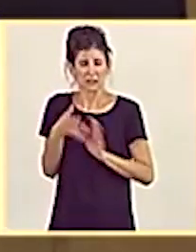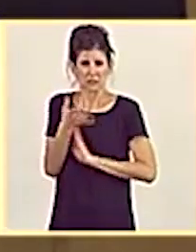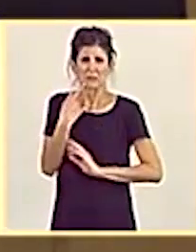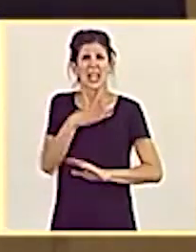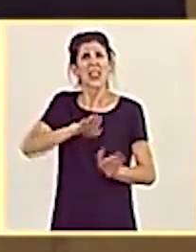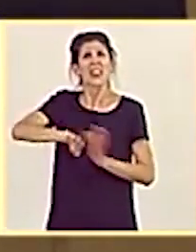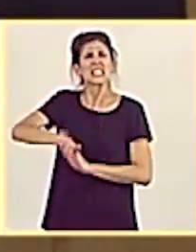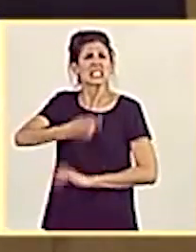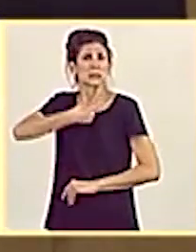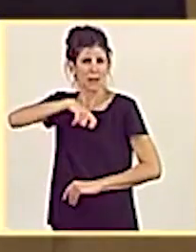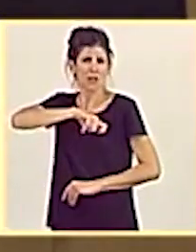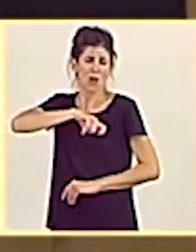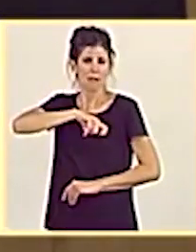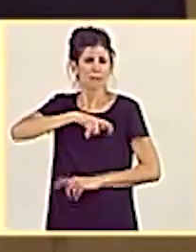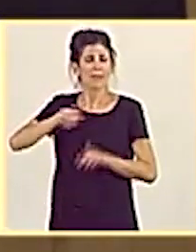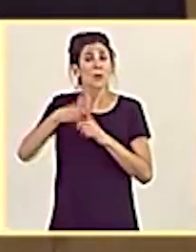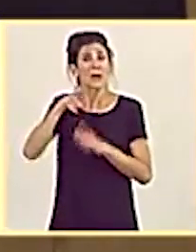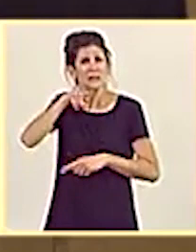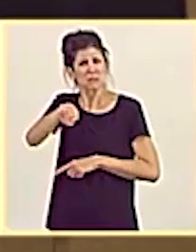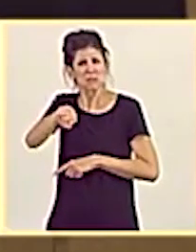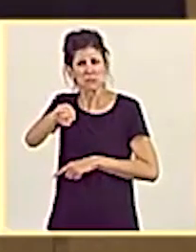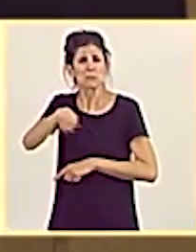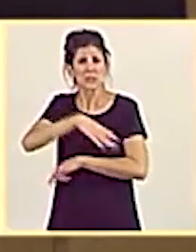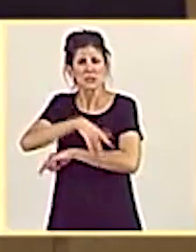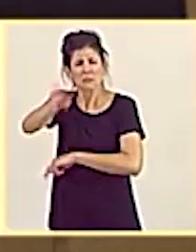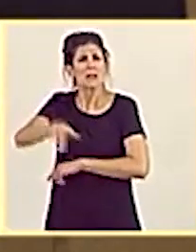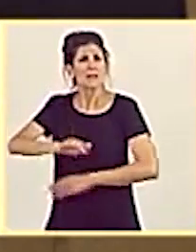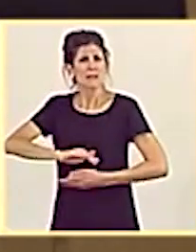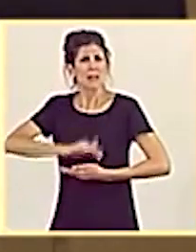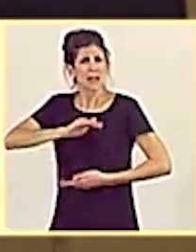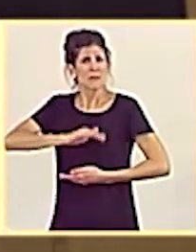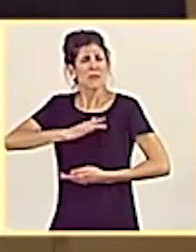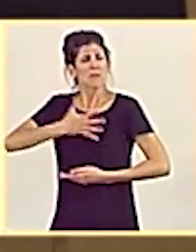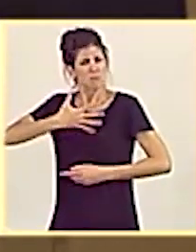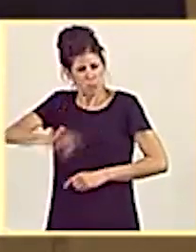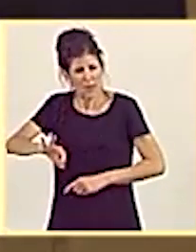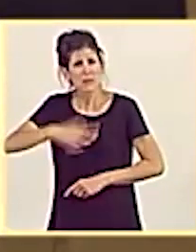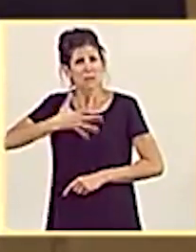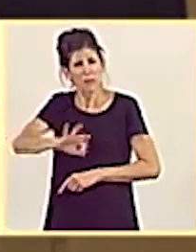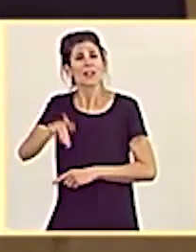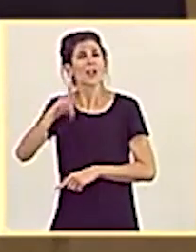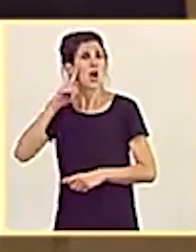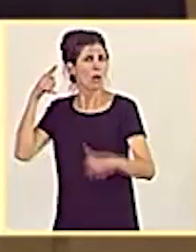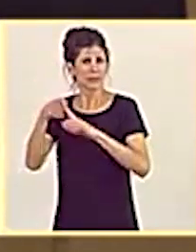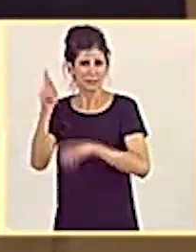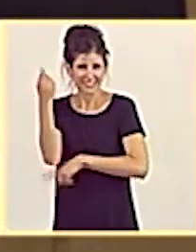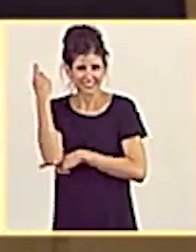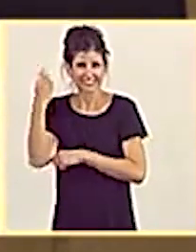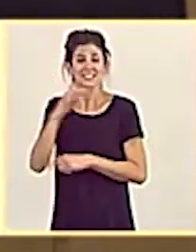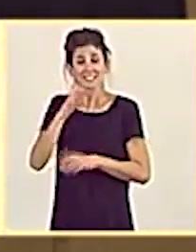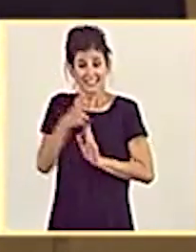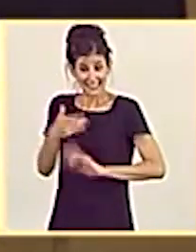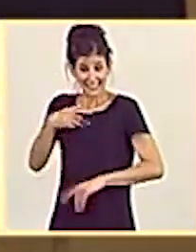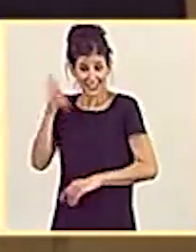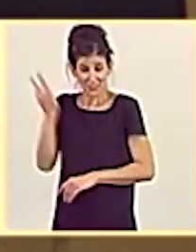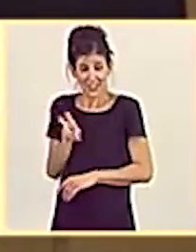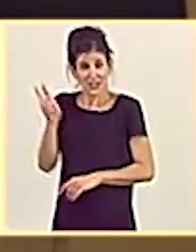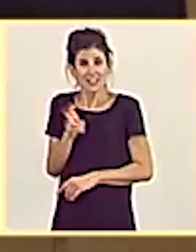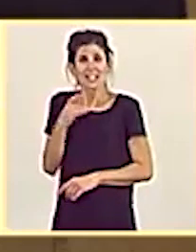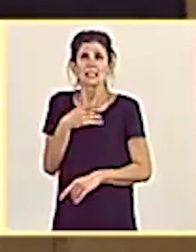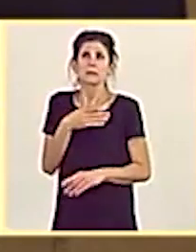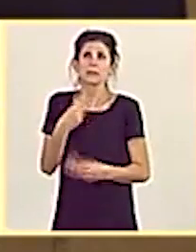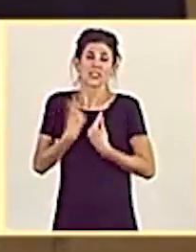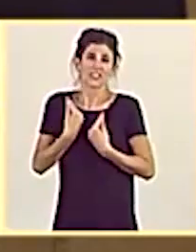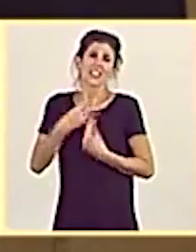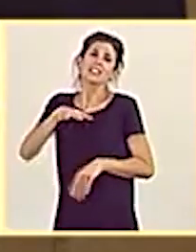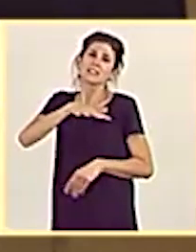derecha española, señor ministro, usted ha sido capaz de conseguir los objetivos. Señor ministro, yo vengo de una tierra